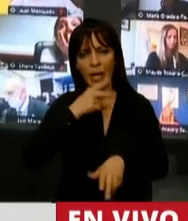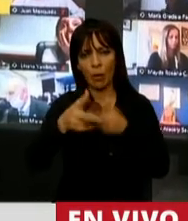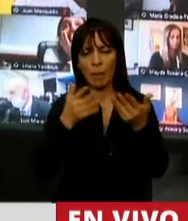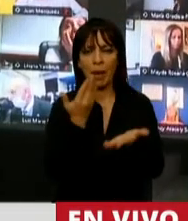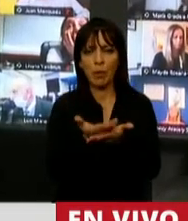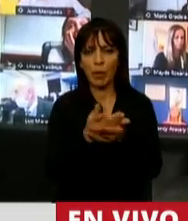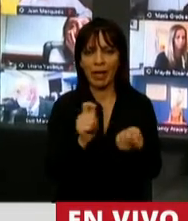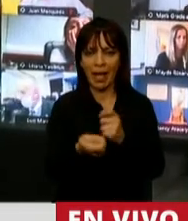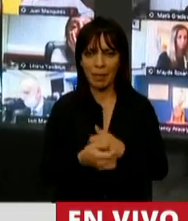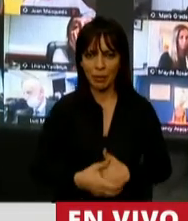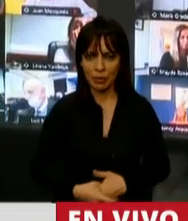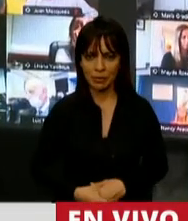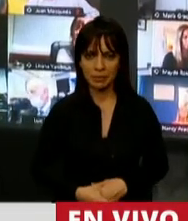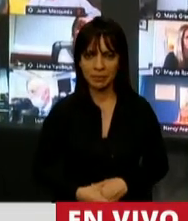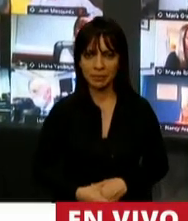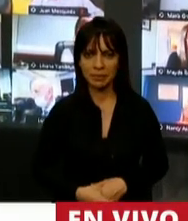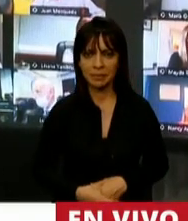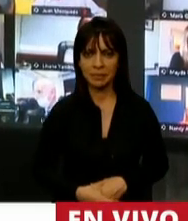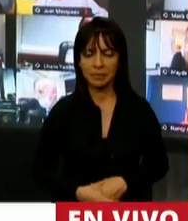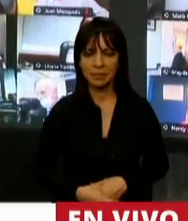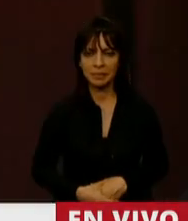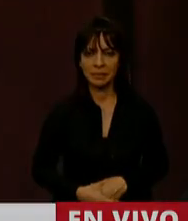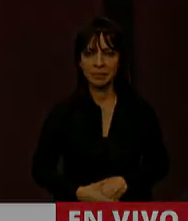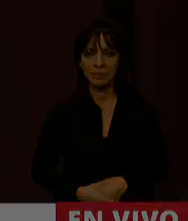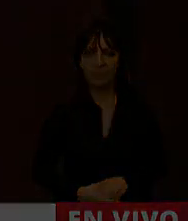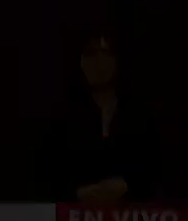los cambios. Gracias, diputado Ricardo Huelbach.